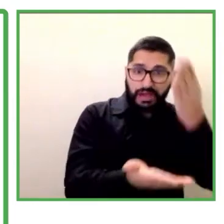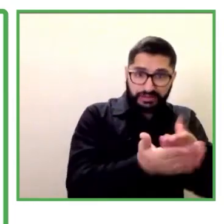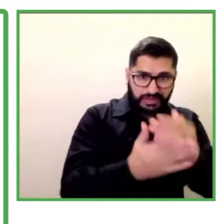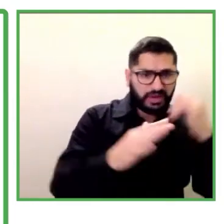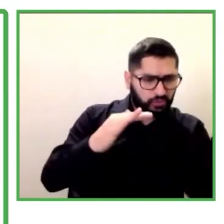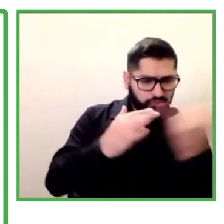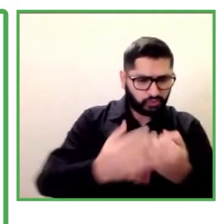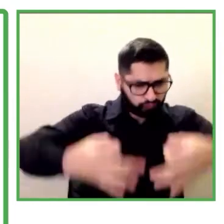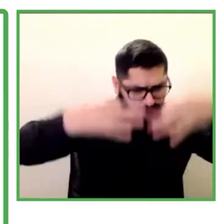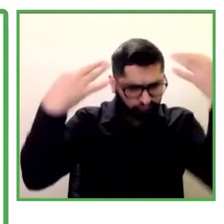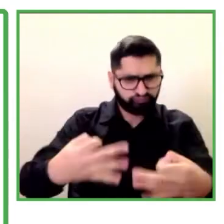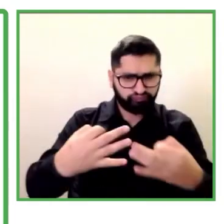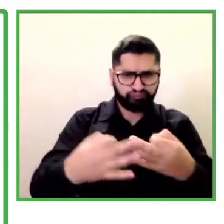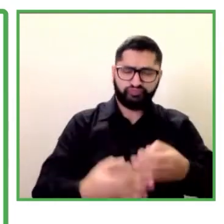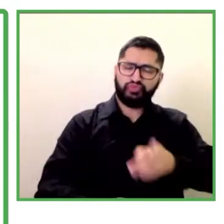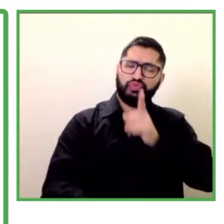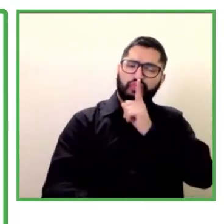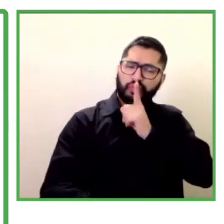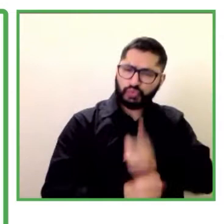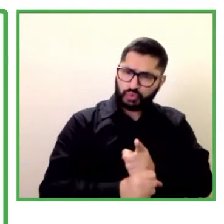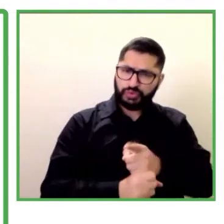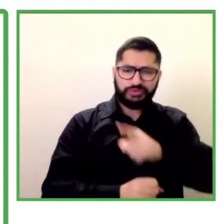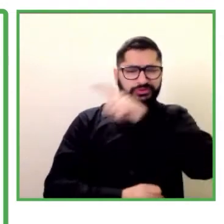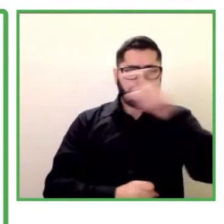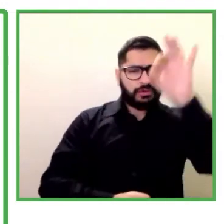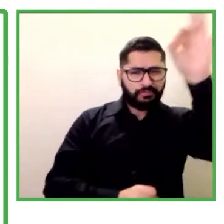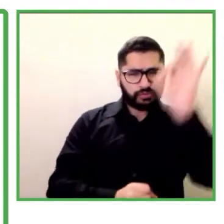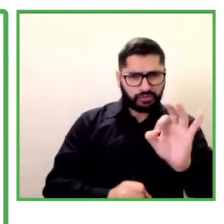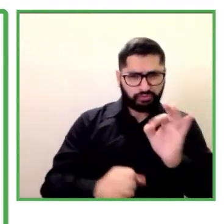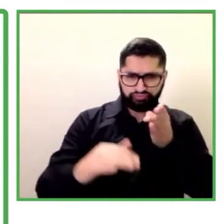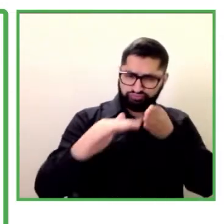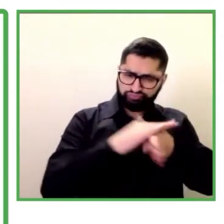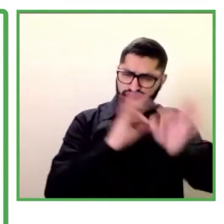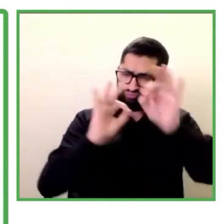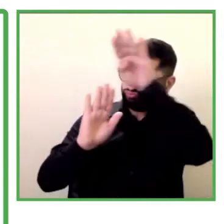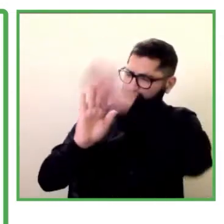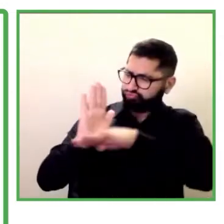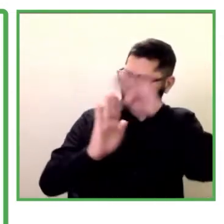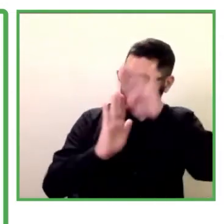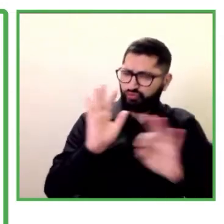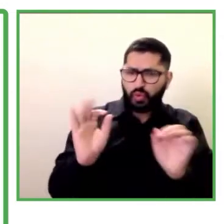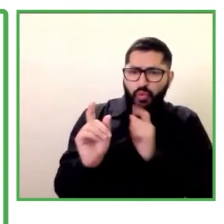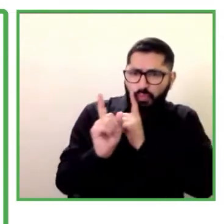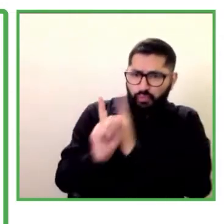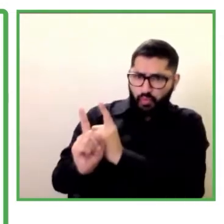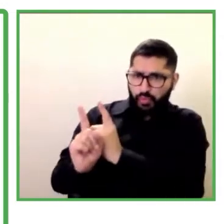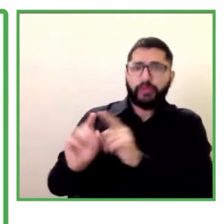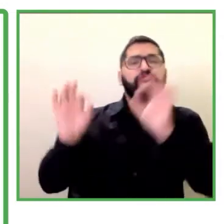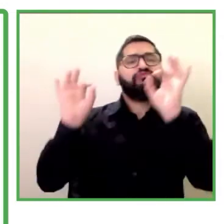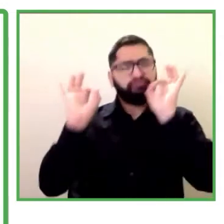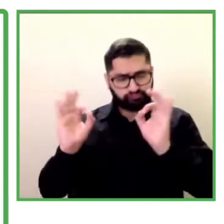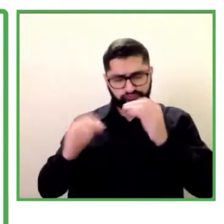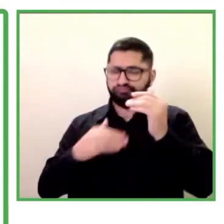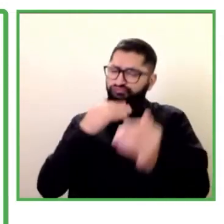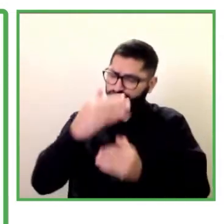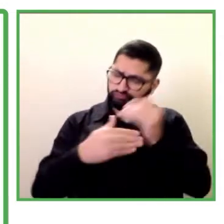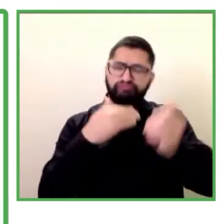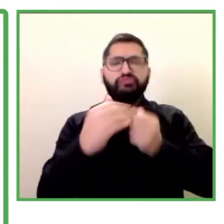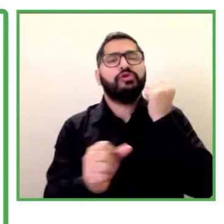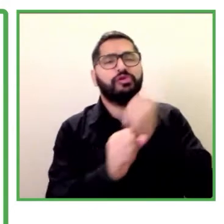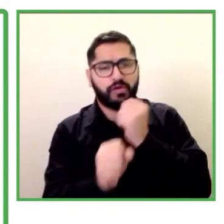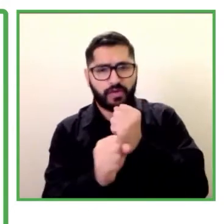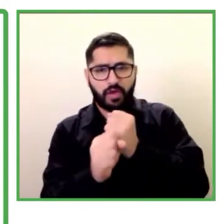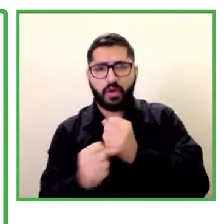también estamos trabajando en capacitación a personas con discapacidad y capacitación a organizaciones de la sociedad civil a las organizaciones de la sociedad